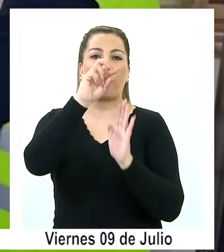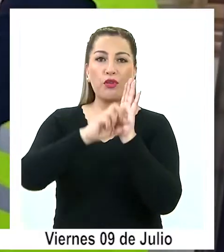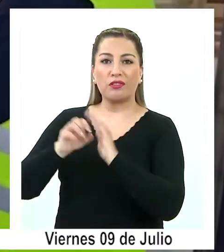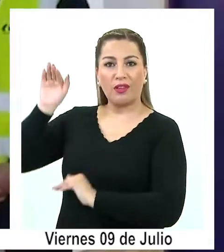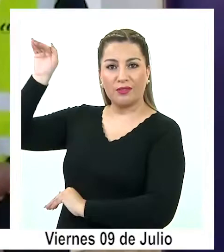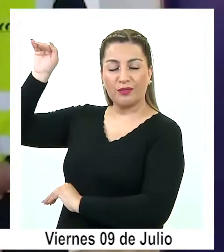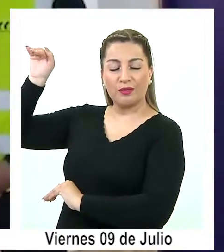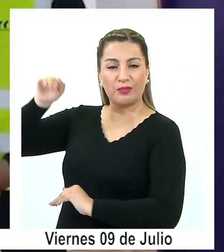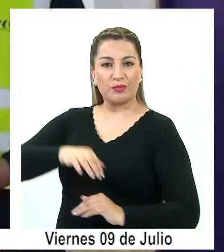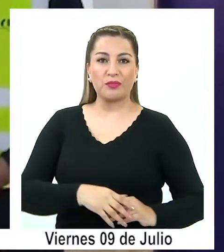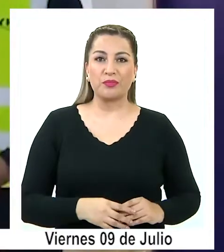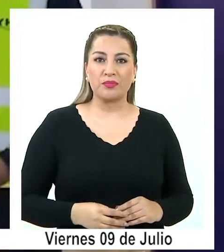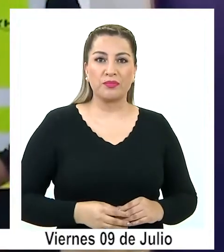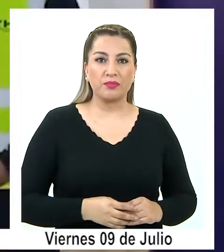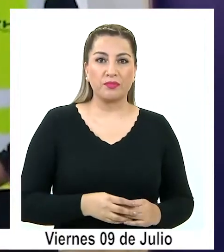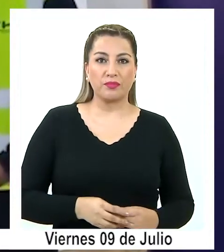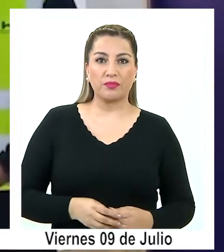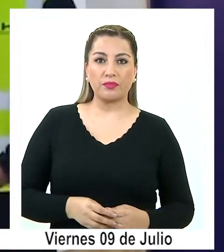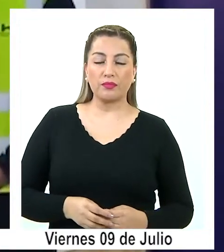auspicio.